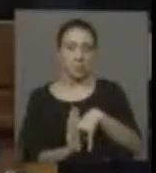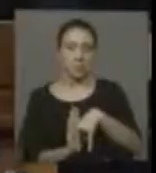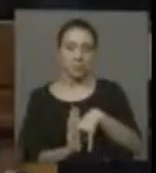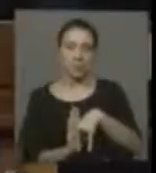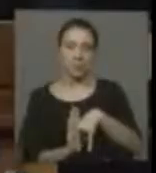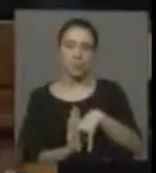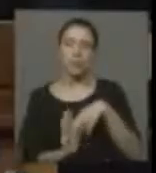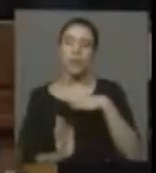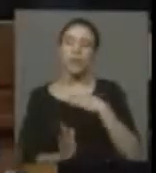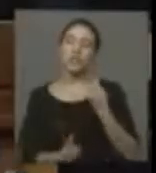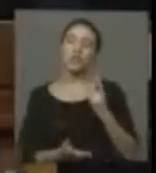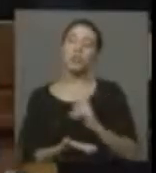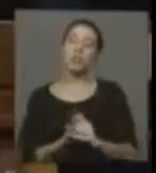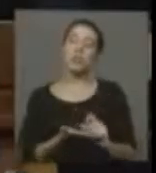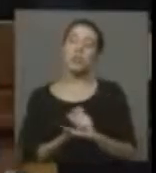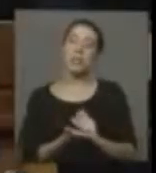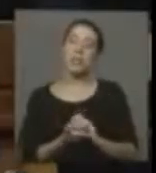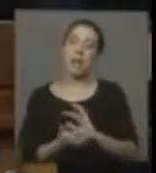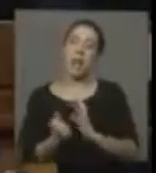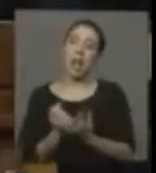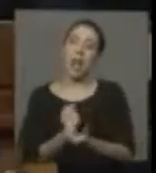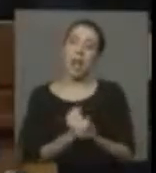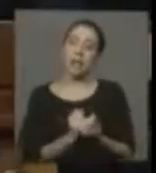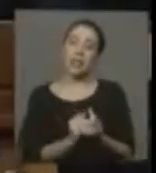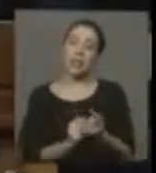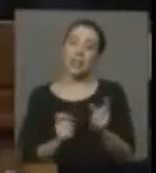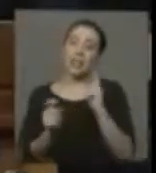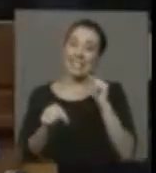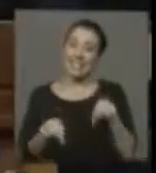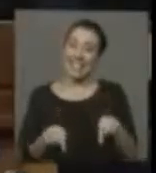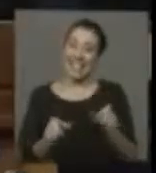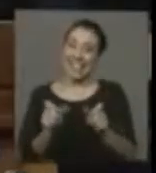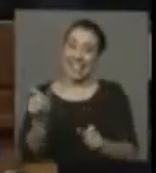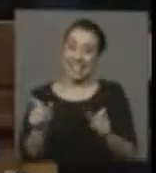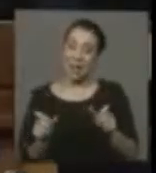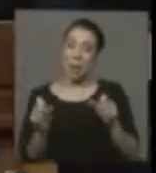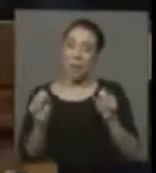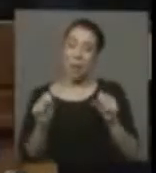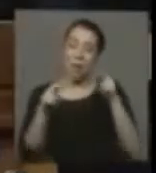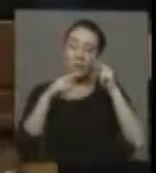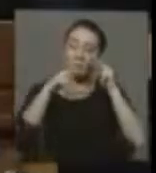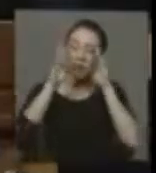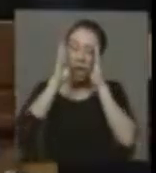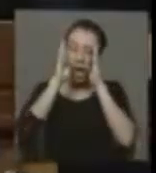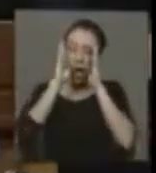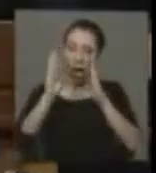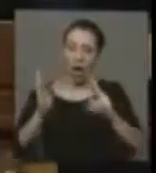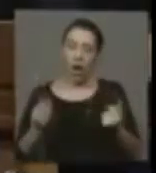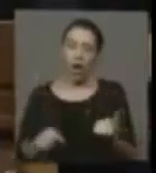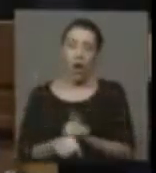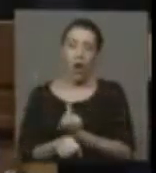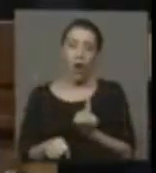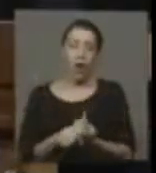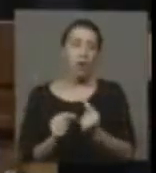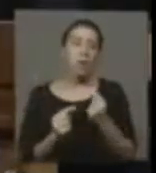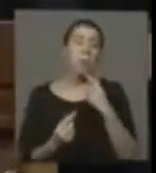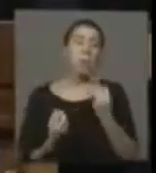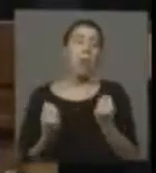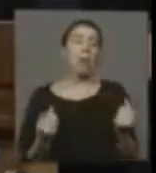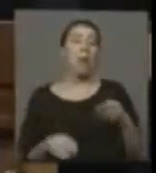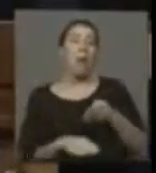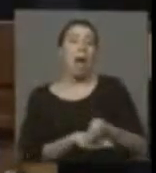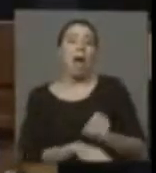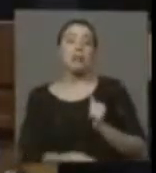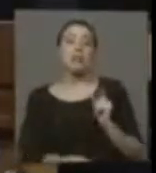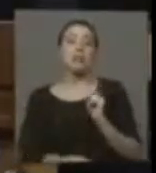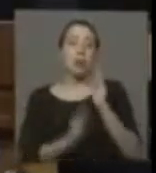Y me gustaría que el subsecretario de Hacienda, los que están acá, los subsecretarios de Medio Ambiente y de Hacienda, pudieran estar atentos a esta conversación, porque cuál es el sentido que estén acá,